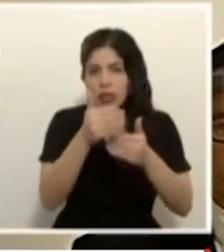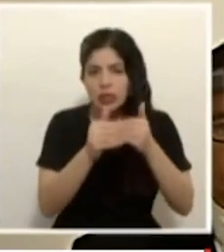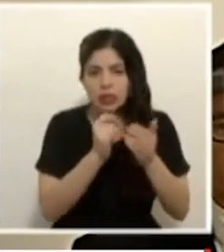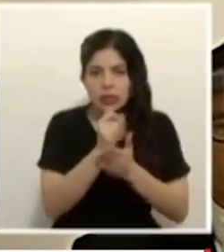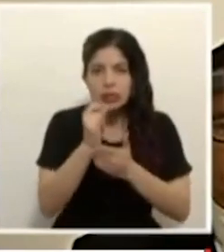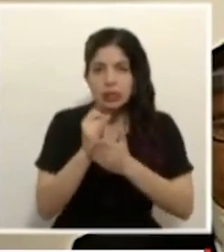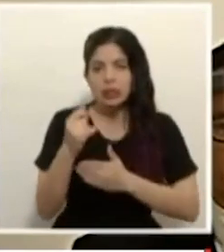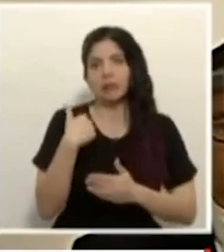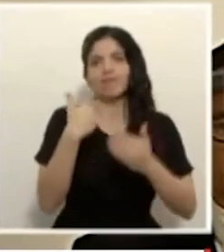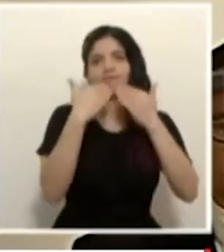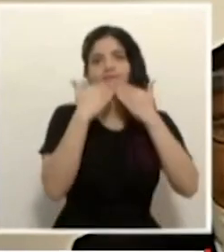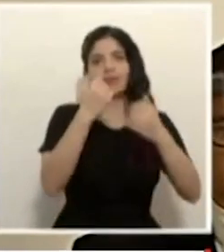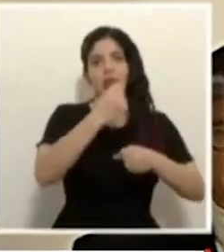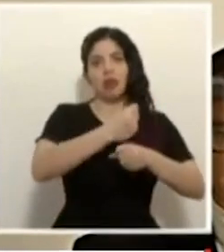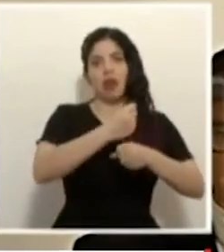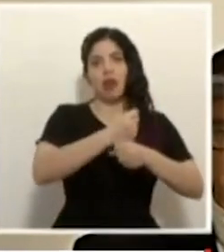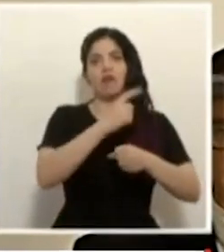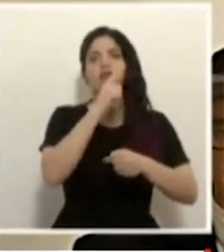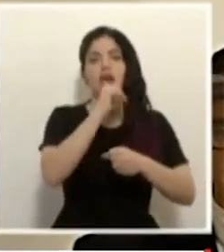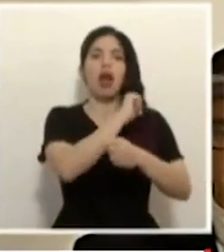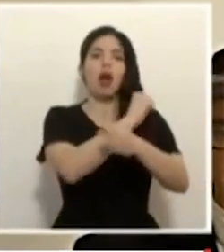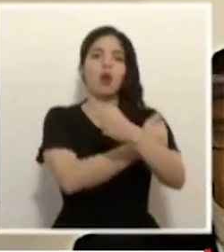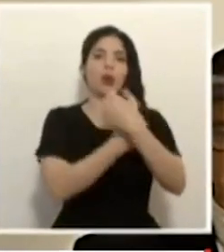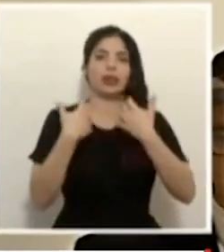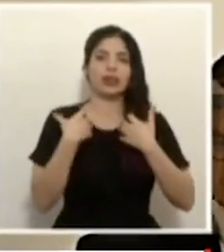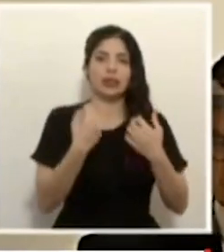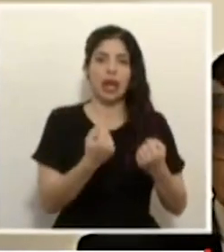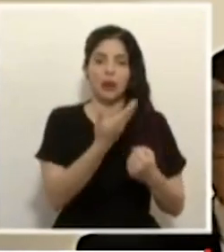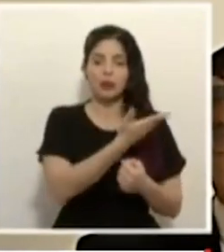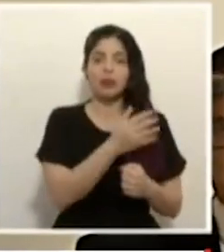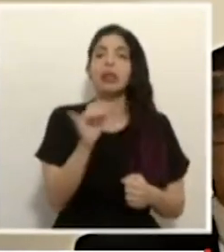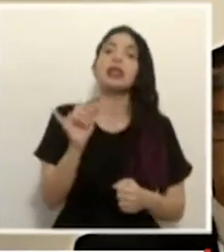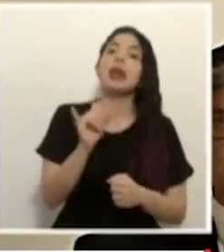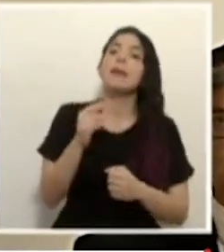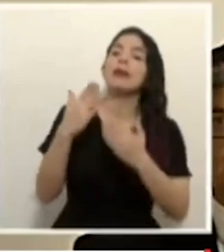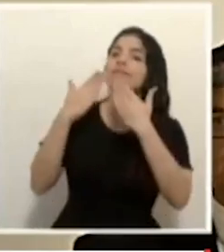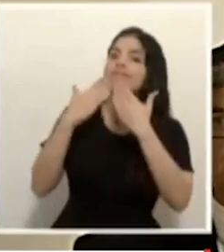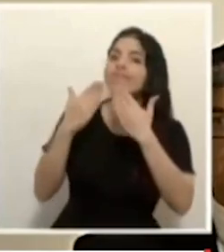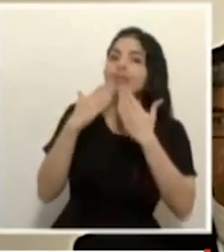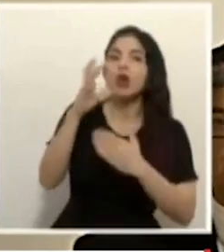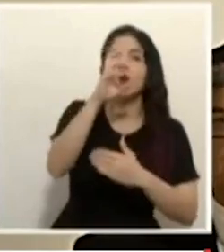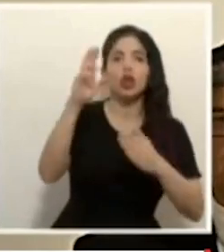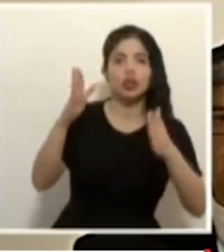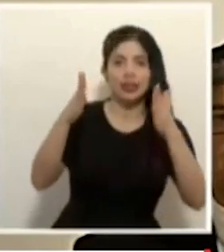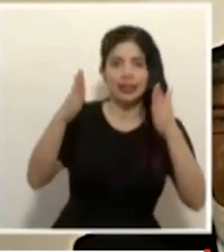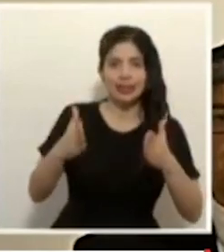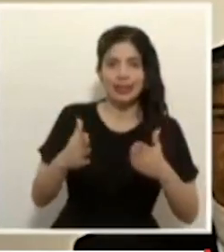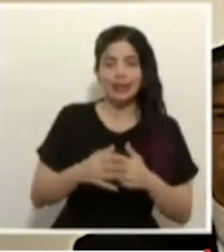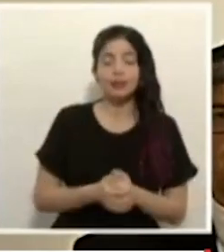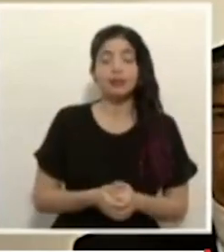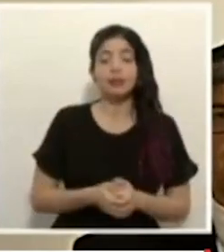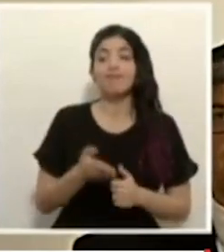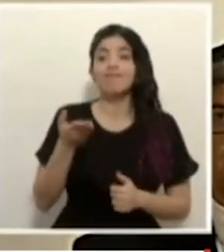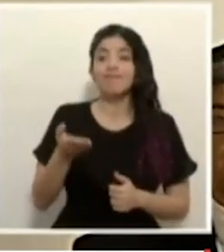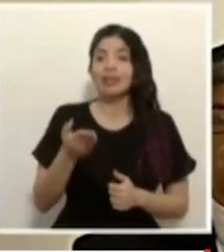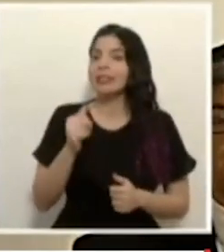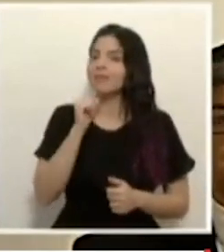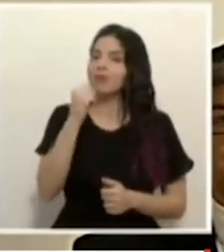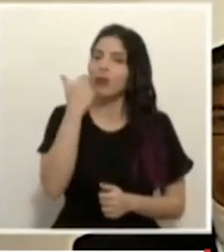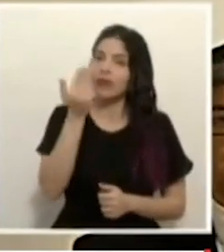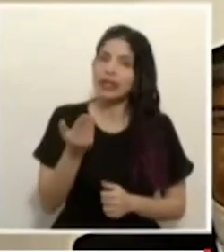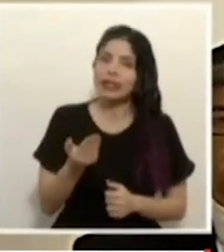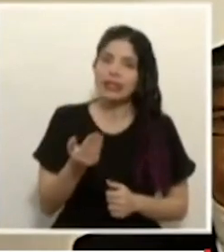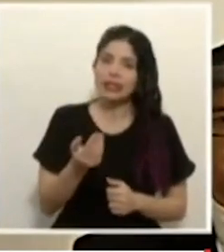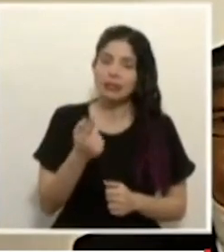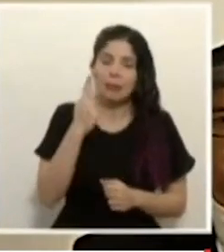las autoridades de salud. También agradecerle a las y los costarricenses. Esto no es fácil, no es